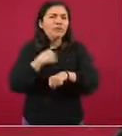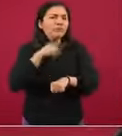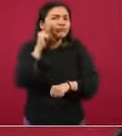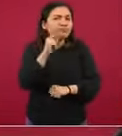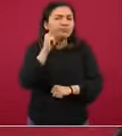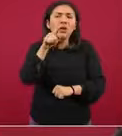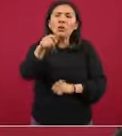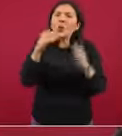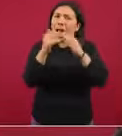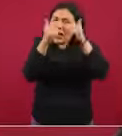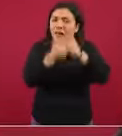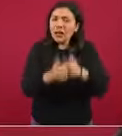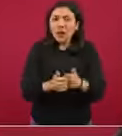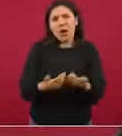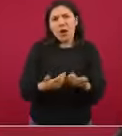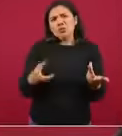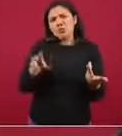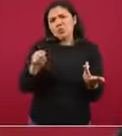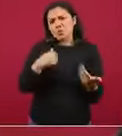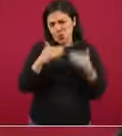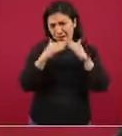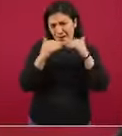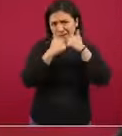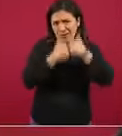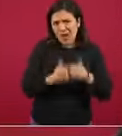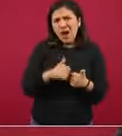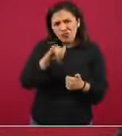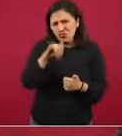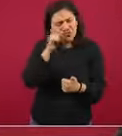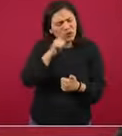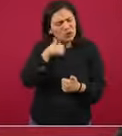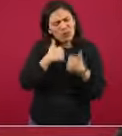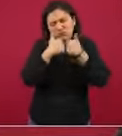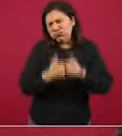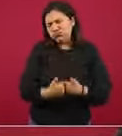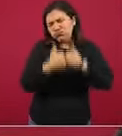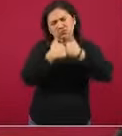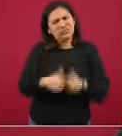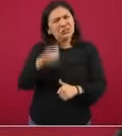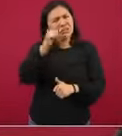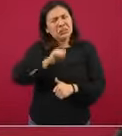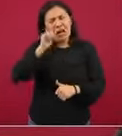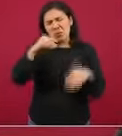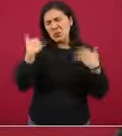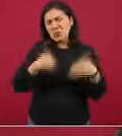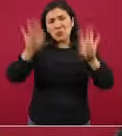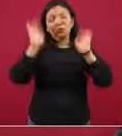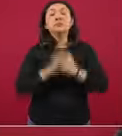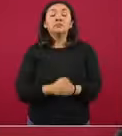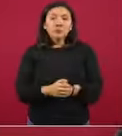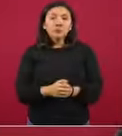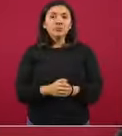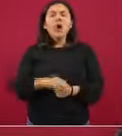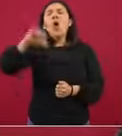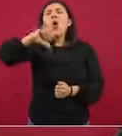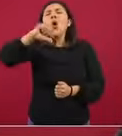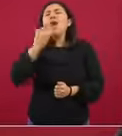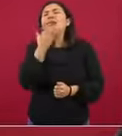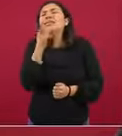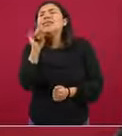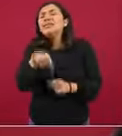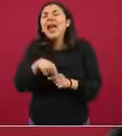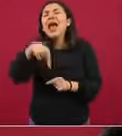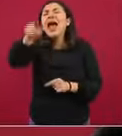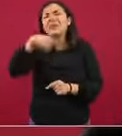oye, no, quédate en casa. No, no, no, si nos quedamos en casa, no, no, siempre, siempre estamos en casa. Bueno, hoy vamos a ir a